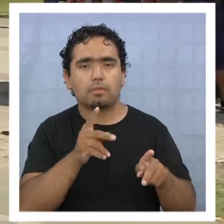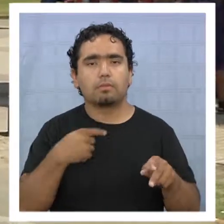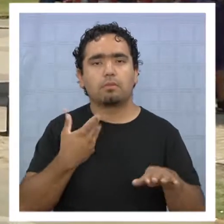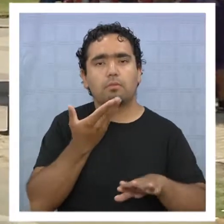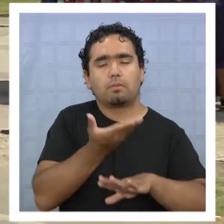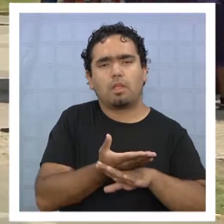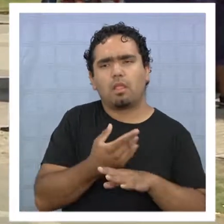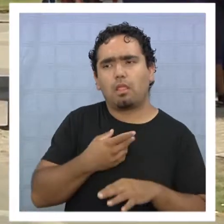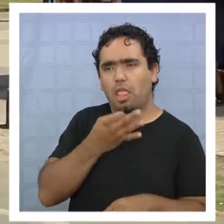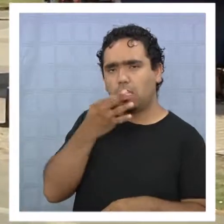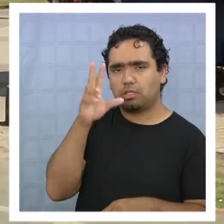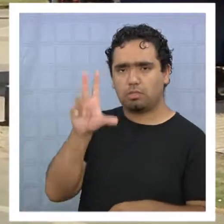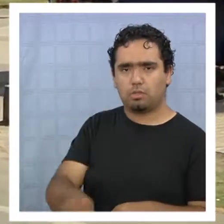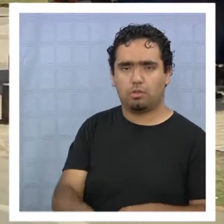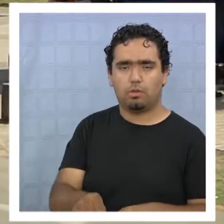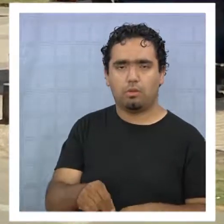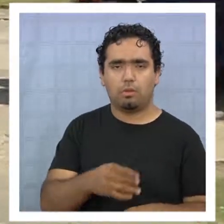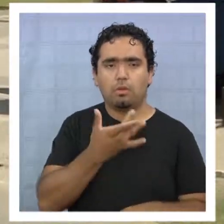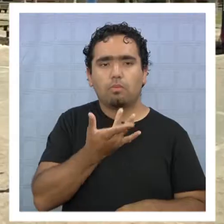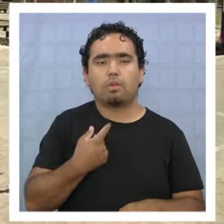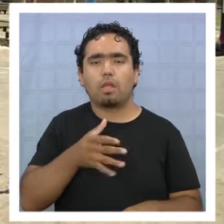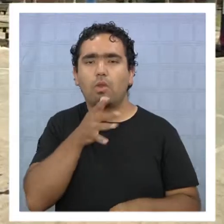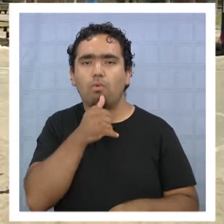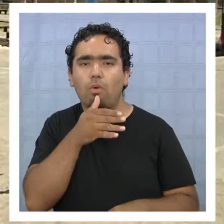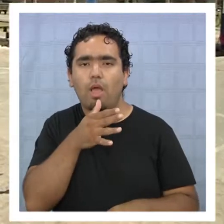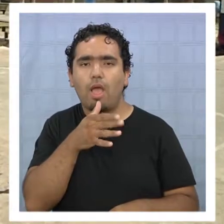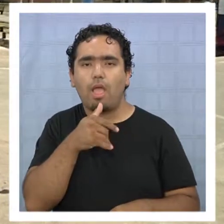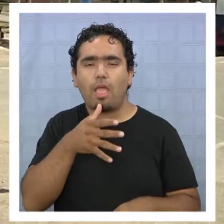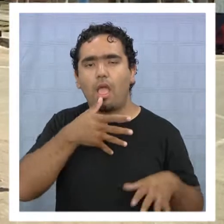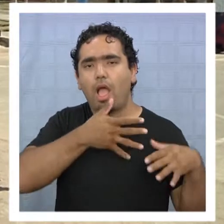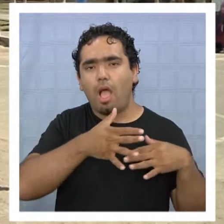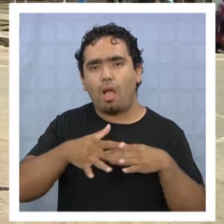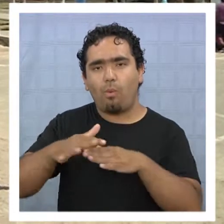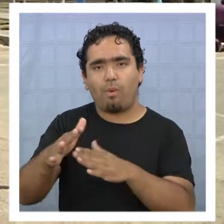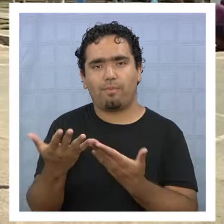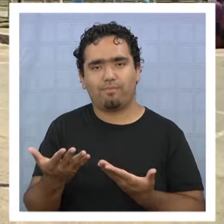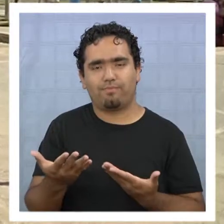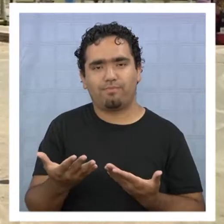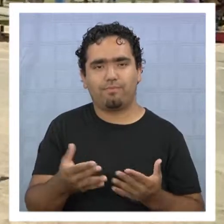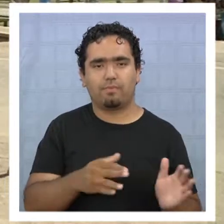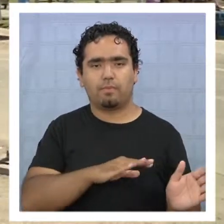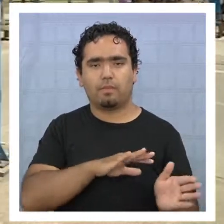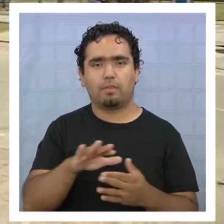permisos en ese campo con respuesta negativa al no haber red de agua potable.